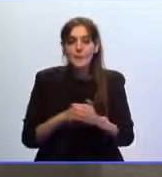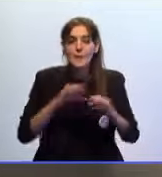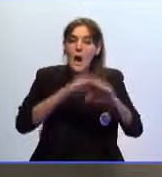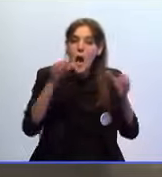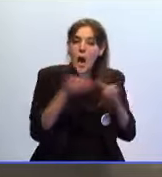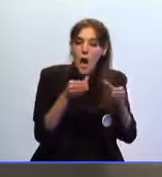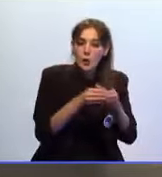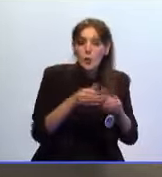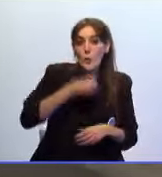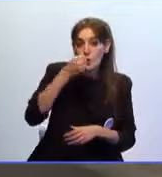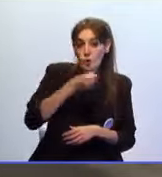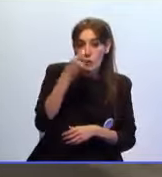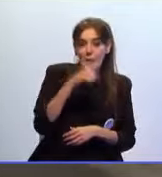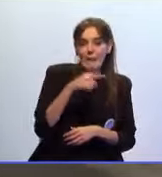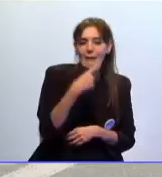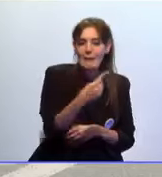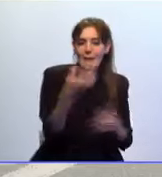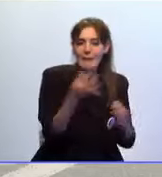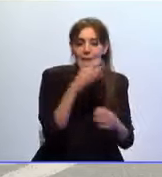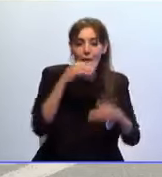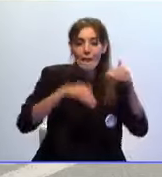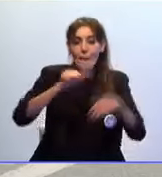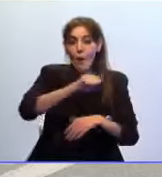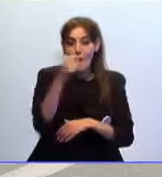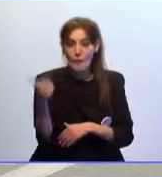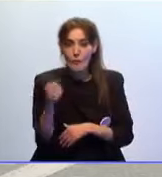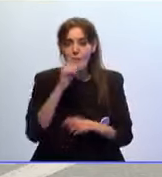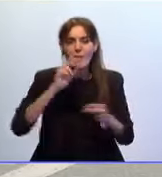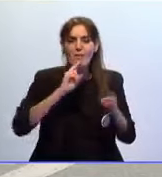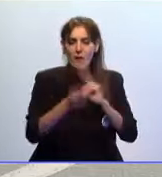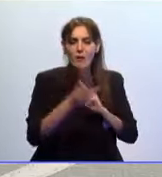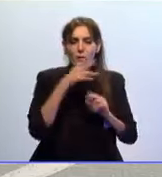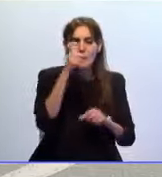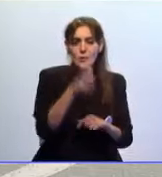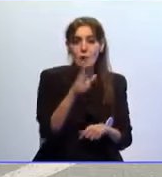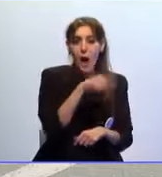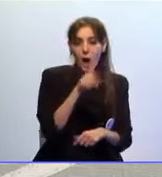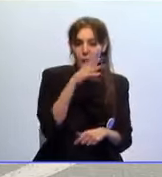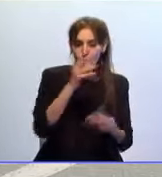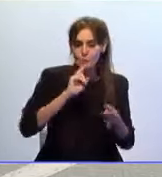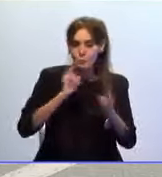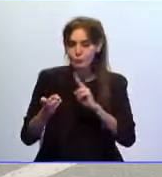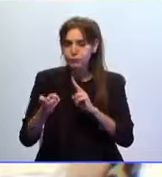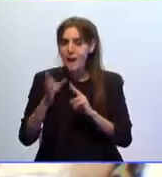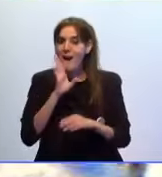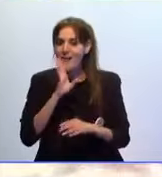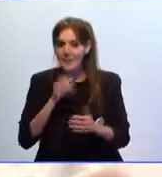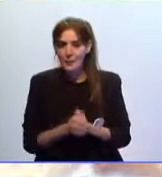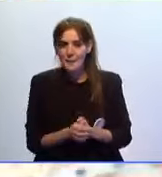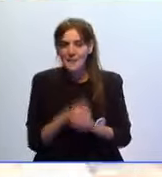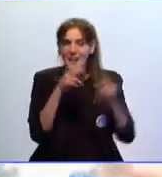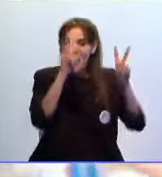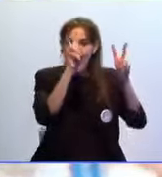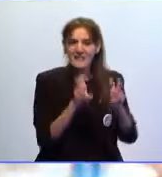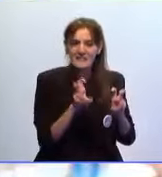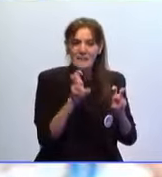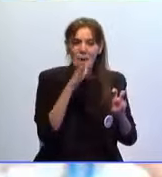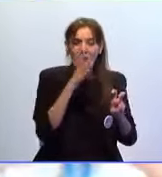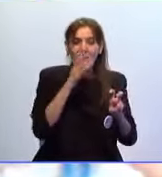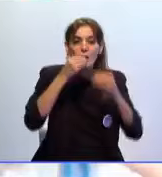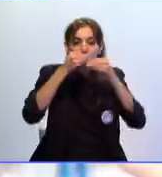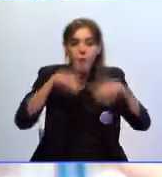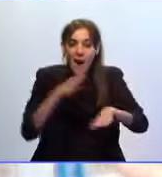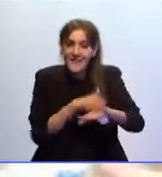Grupo Parlamentario Socialista ha manifestado su voto a favor y ha contestado a Redondo acerca de su intervención anterior. El tema de los